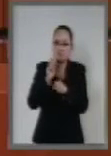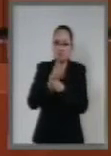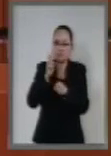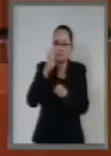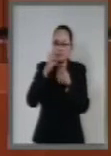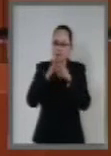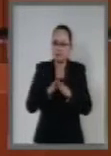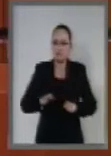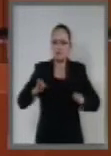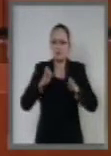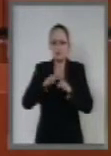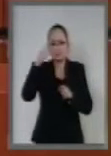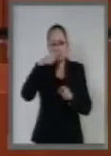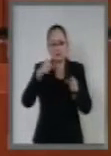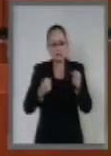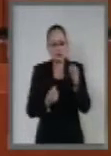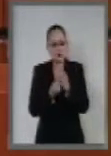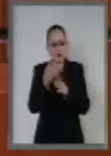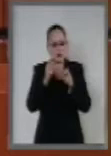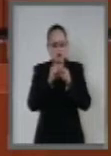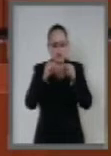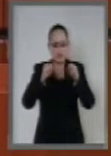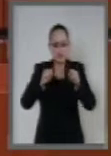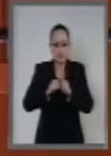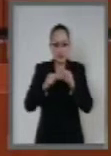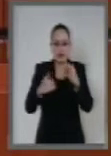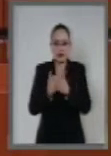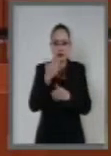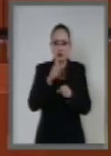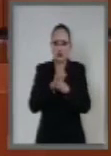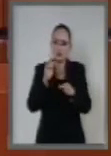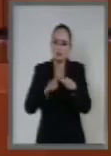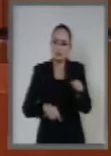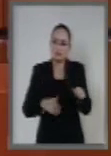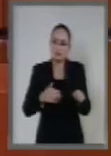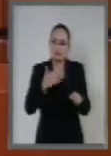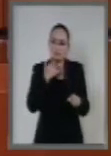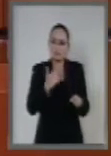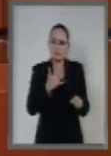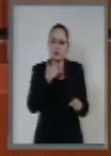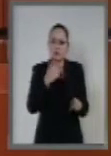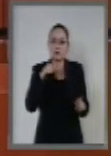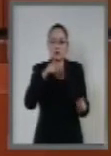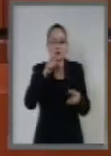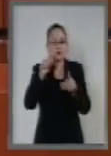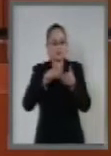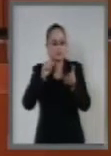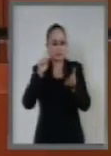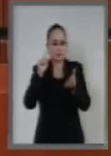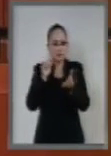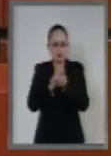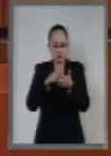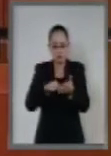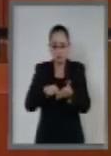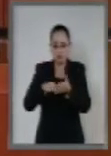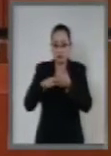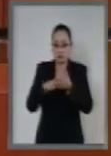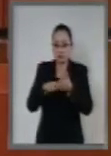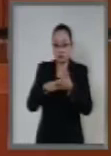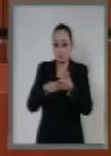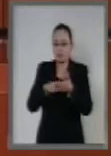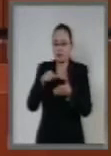central del nuevo Sistema Nacional Anticorrupción. La Ley de Fiscalización Superior y Rendición de Cuentas